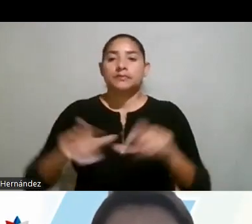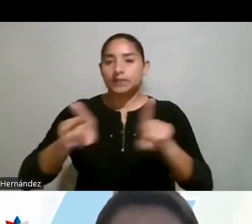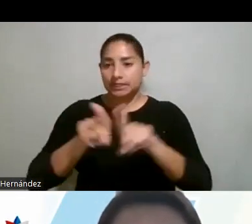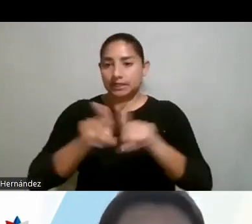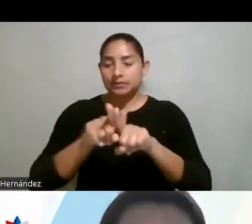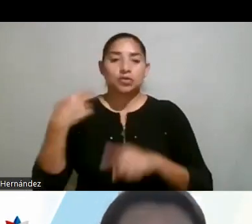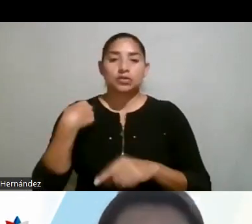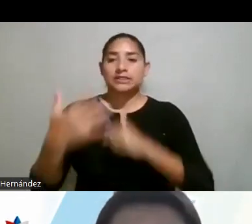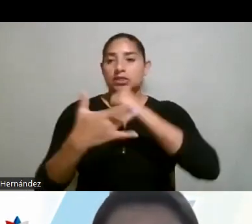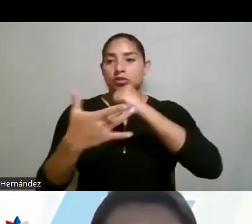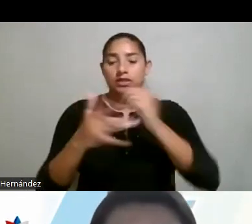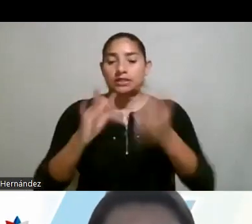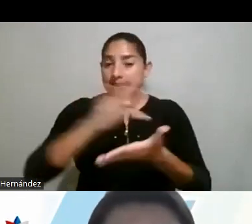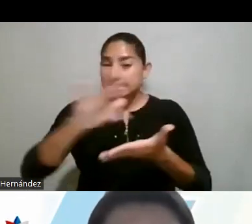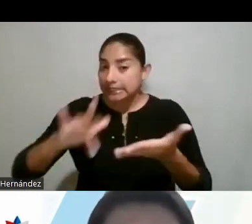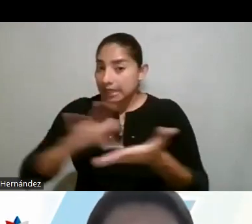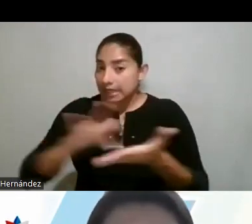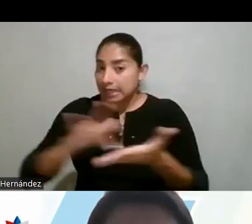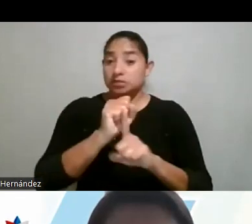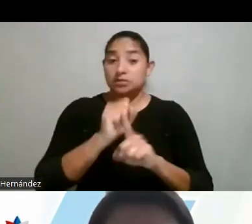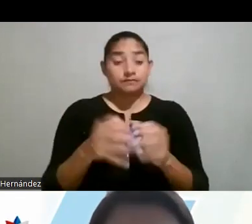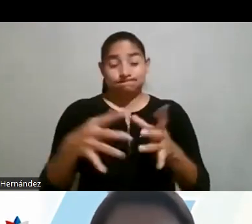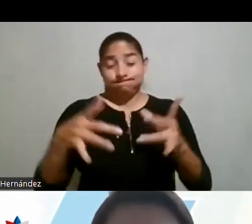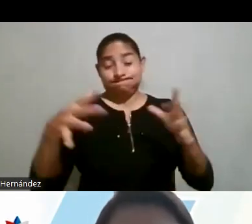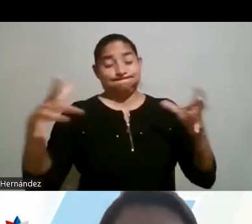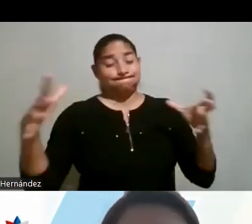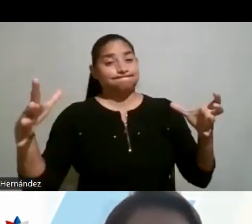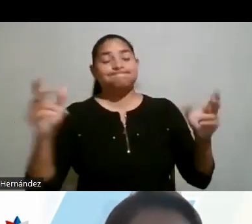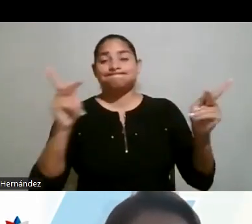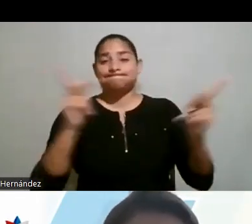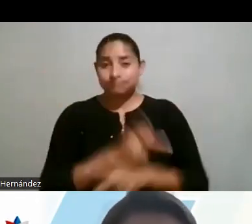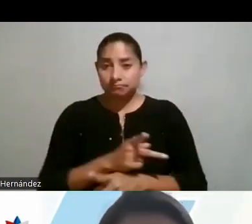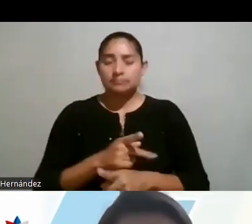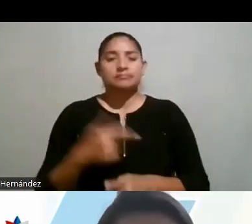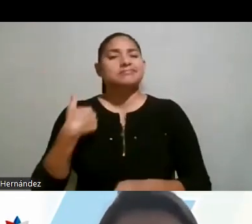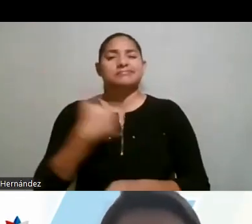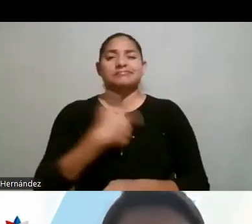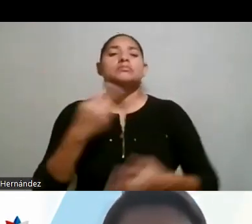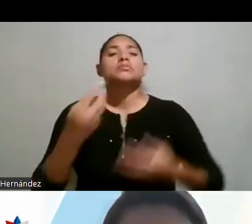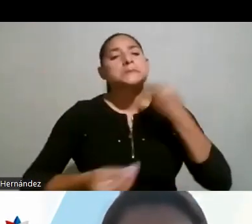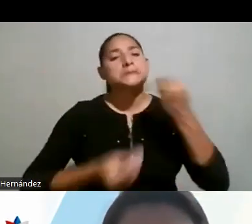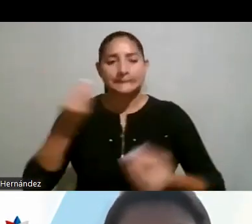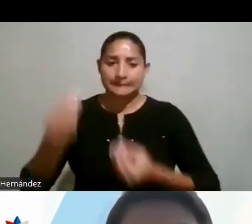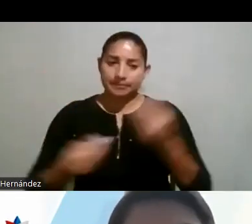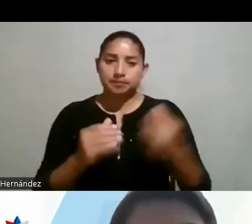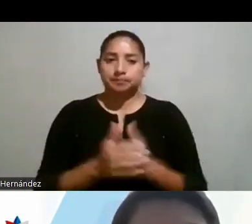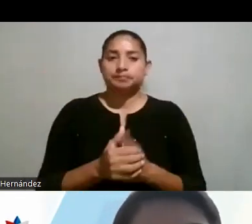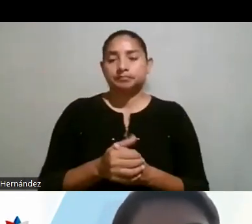las tecnologías digitales, como les dije, la situación es muy crítica. Entonces, ¿qué podemos hacer? Bueno,